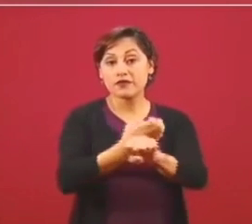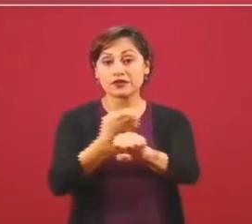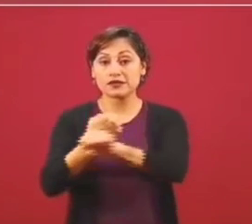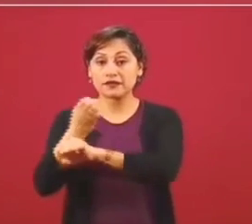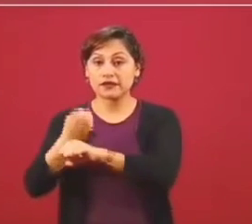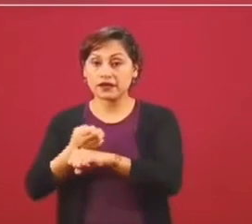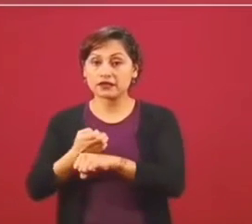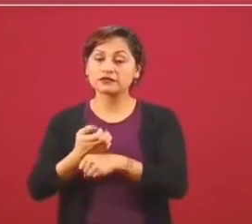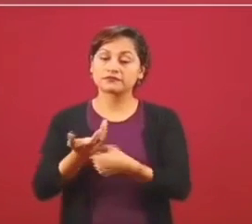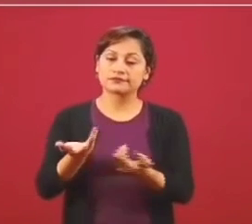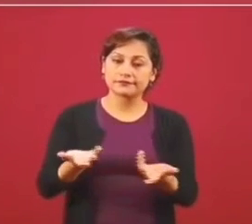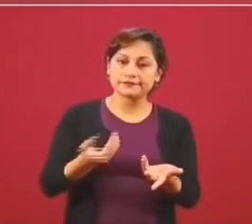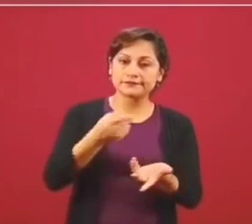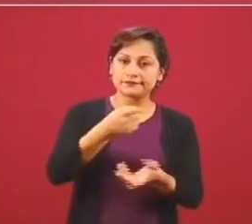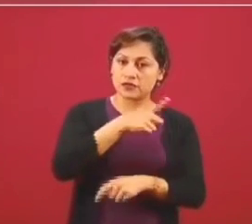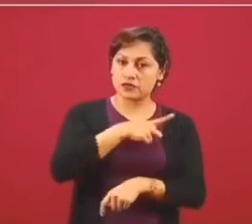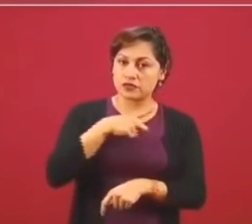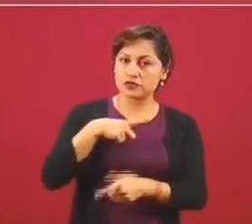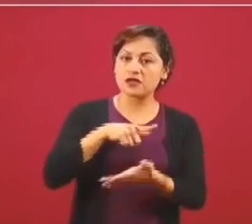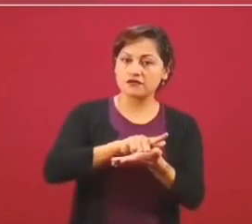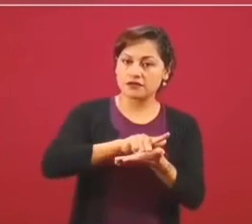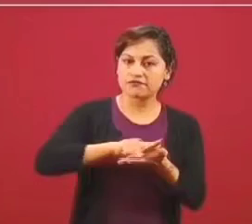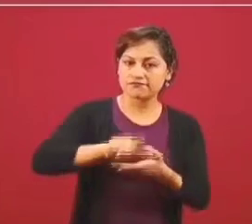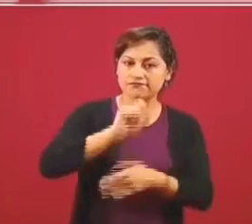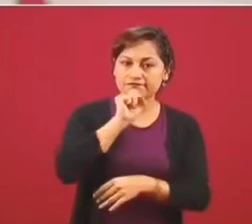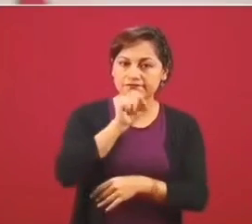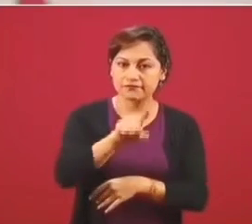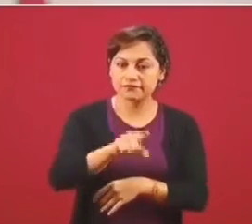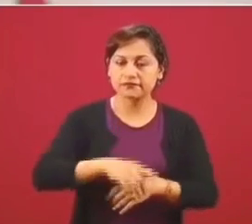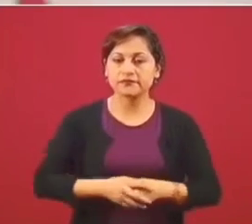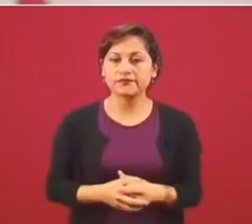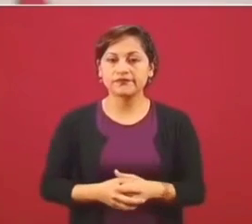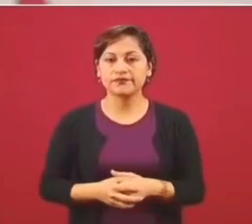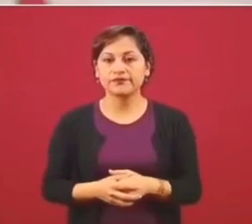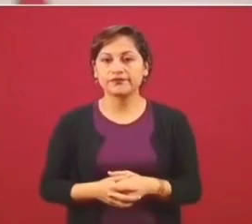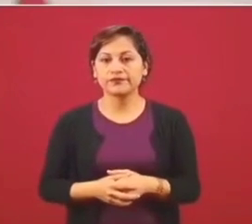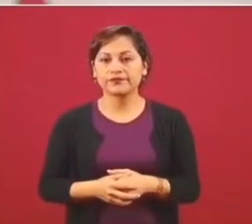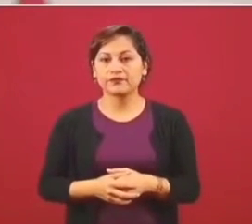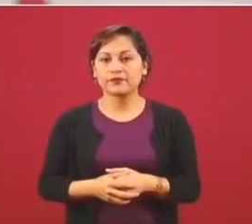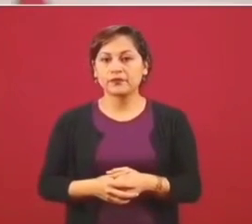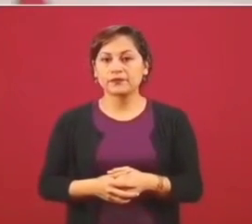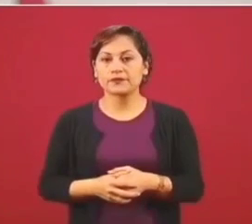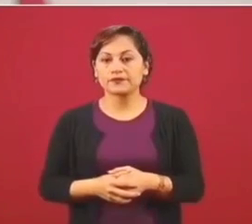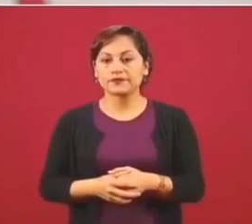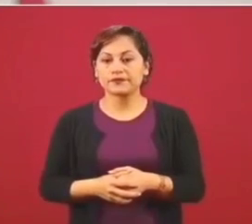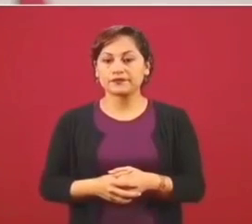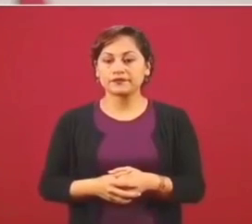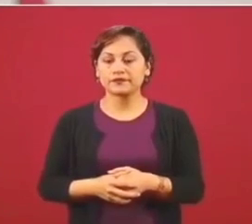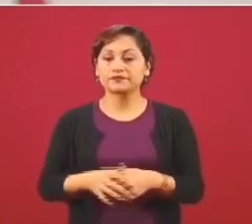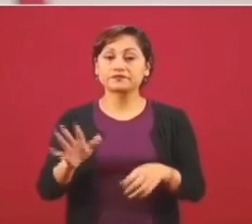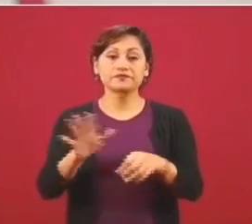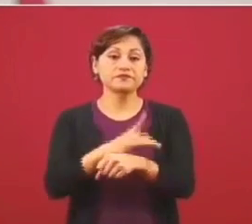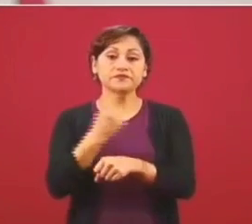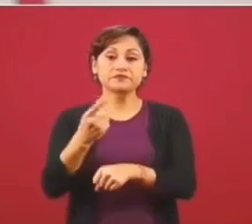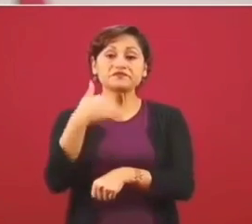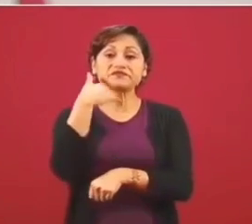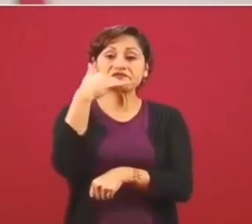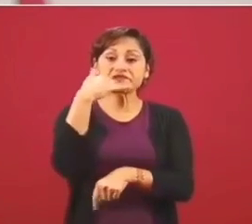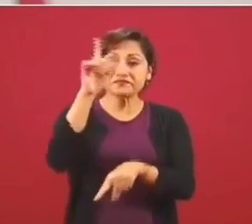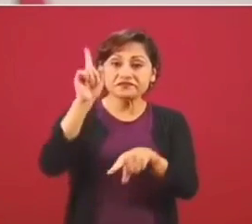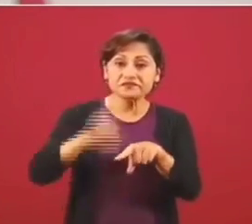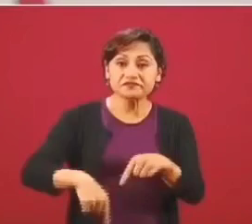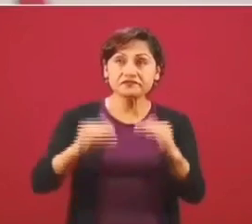porque si se limpia la